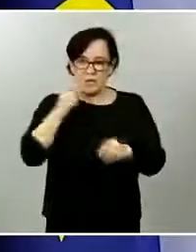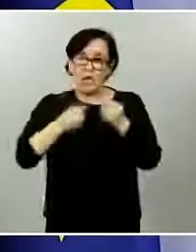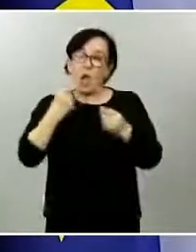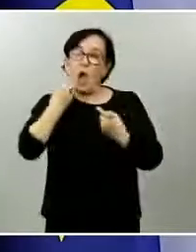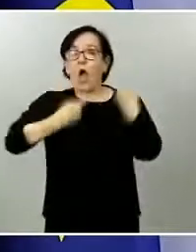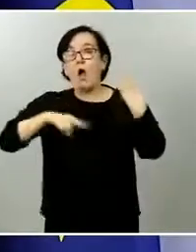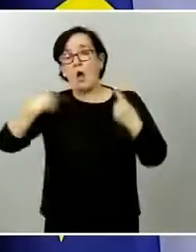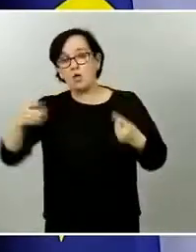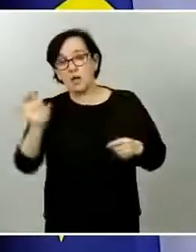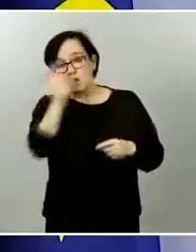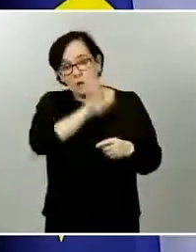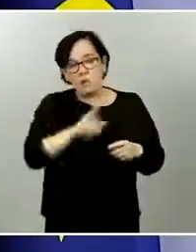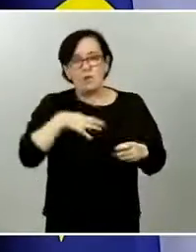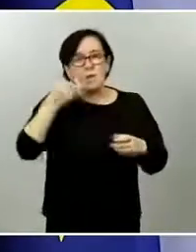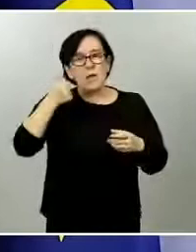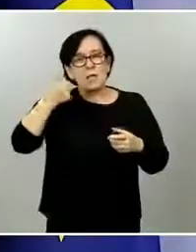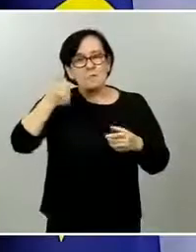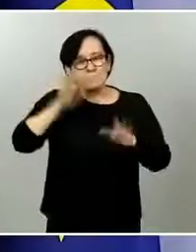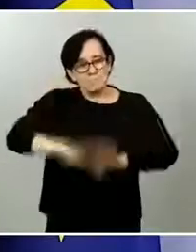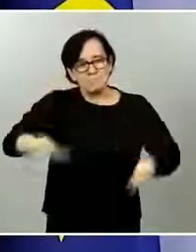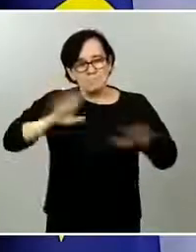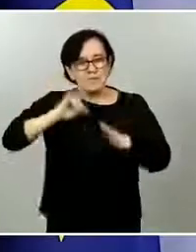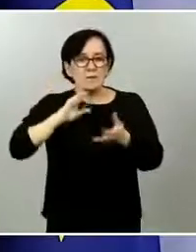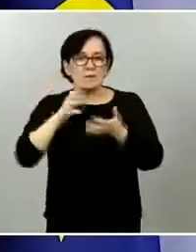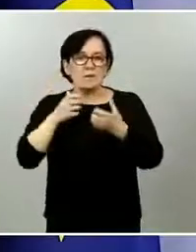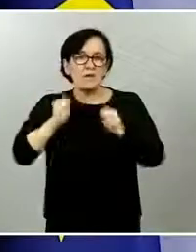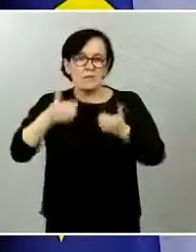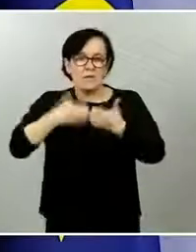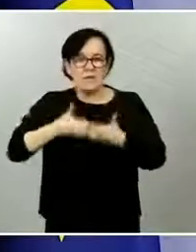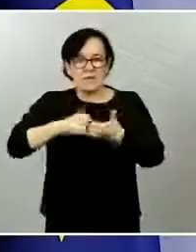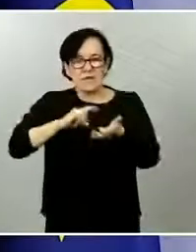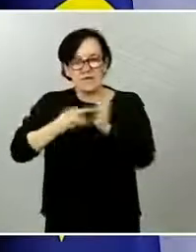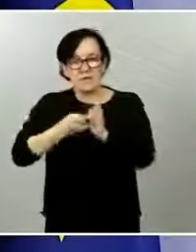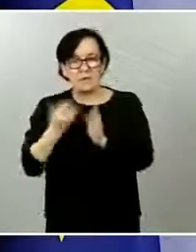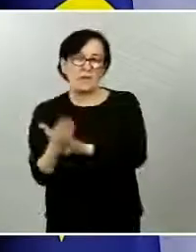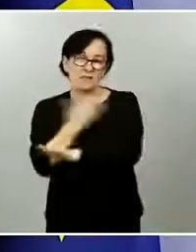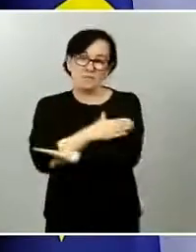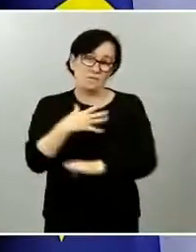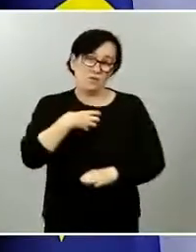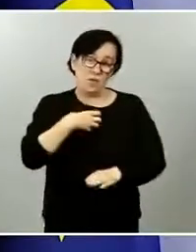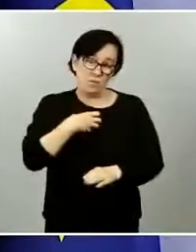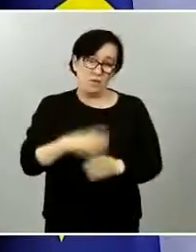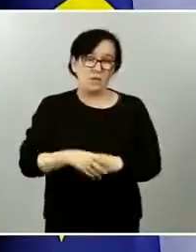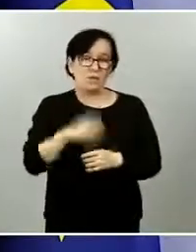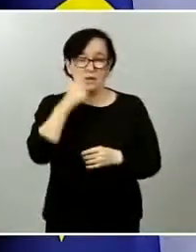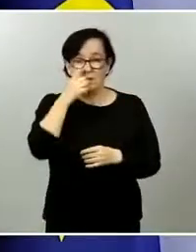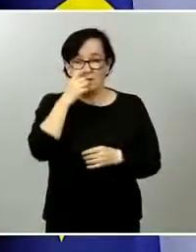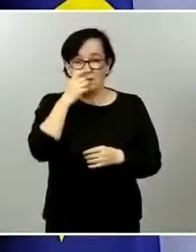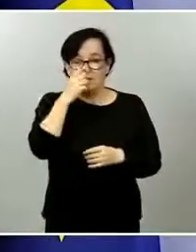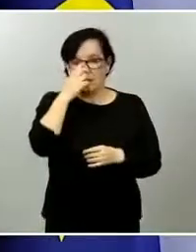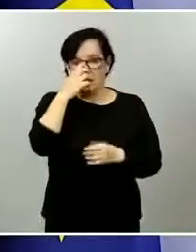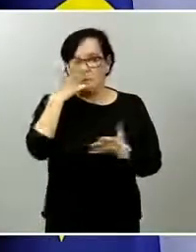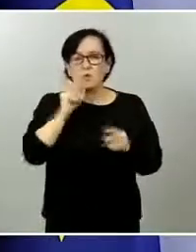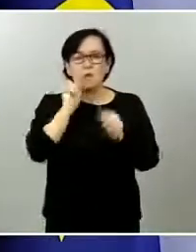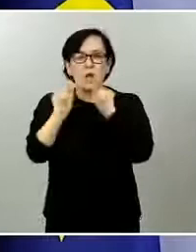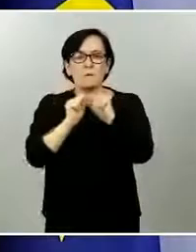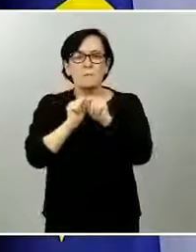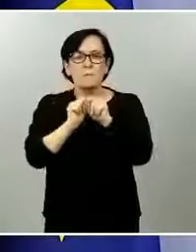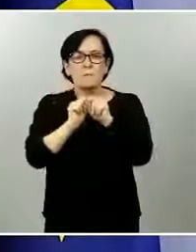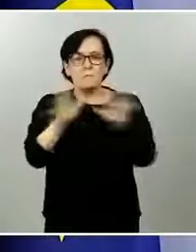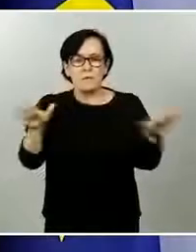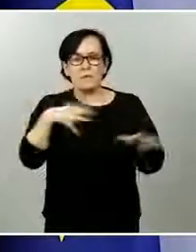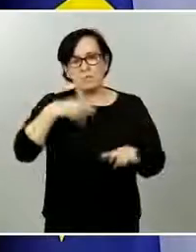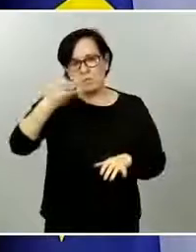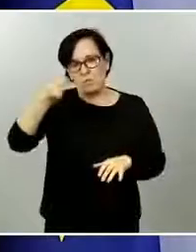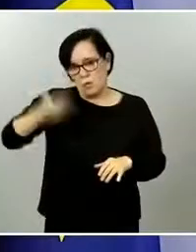ritmo superior también por cómo ha afectado la epidemia a una determinada comunidad autónoma en otros casos requiere pues un poco más de tiempo porque hay que